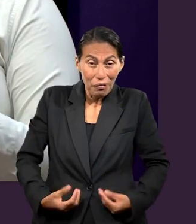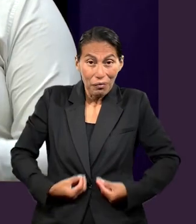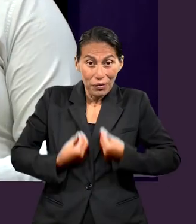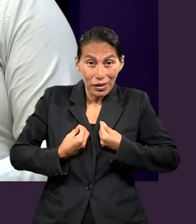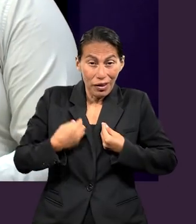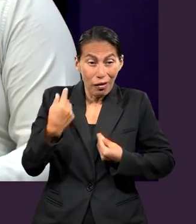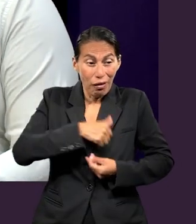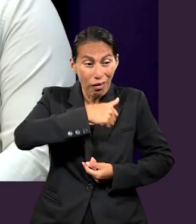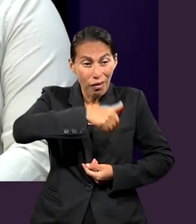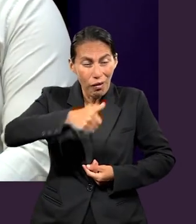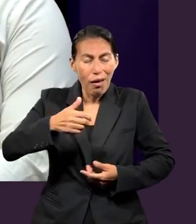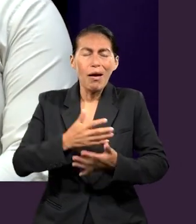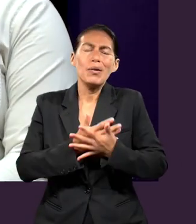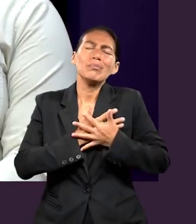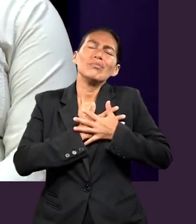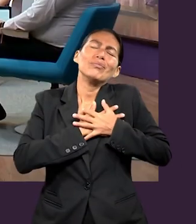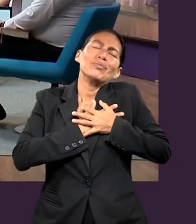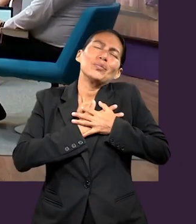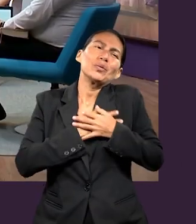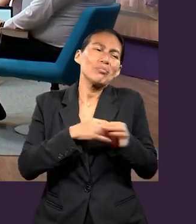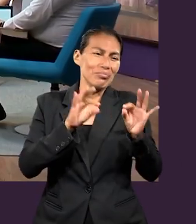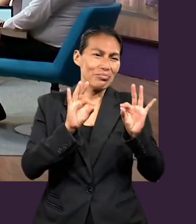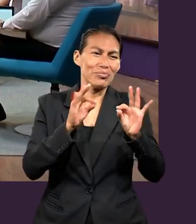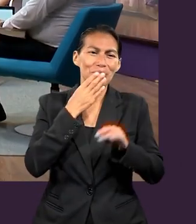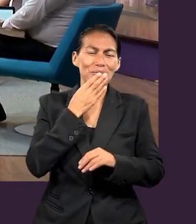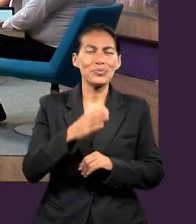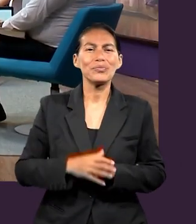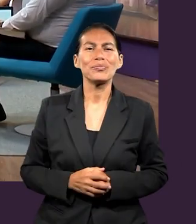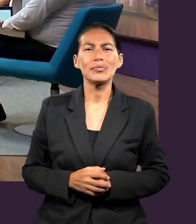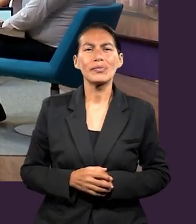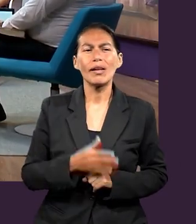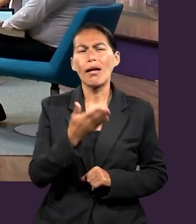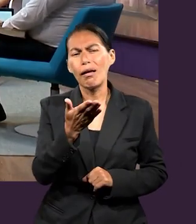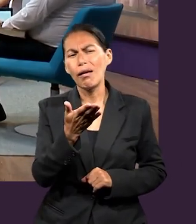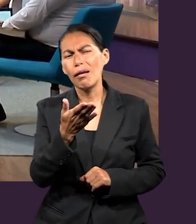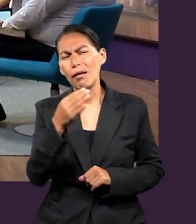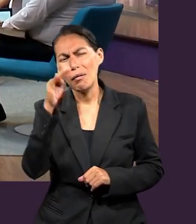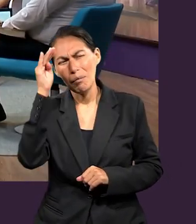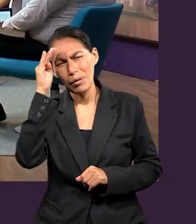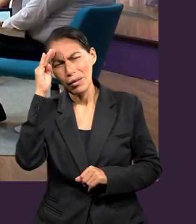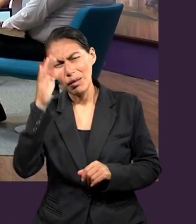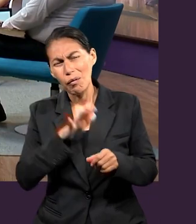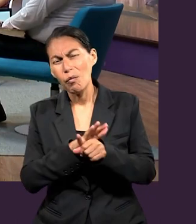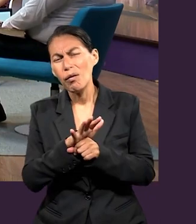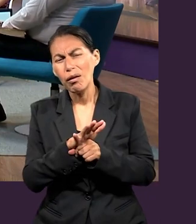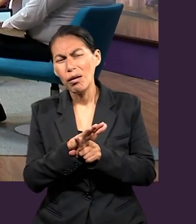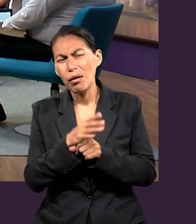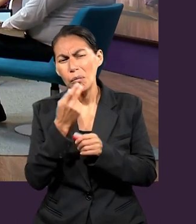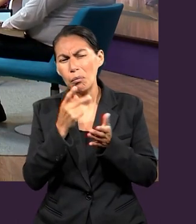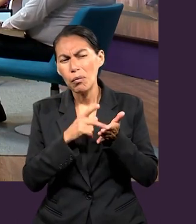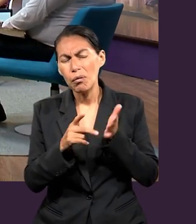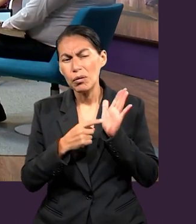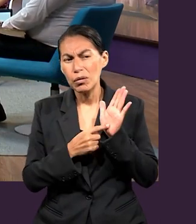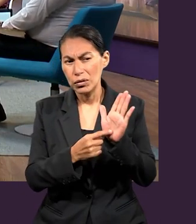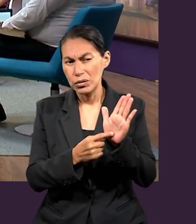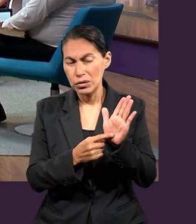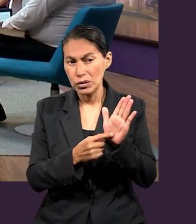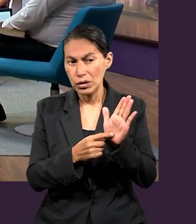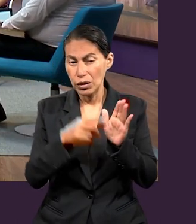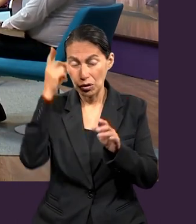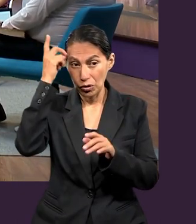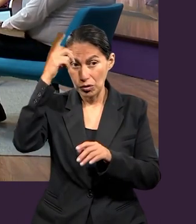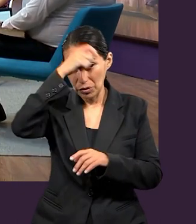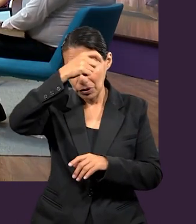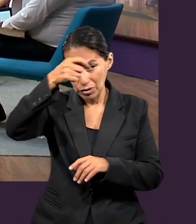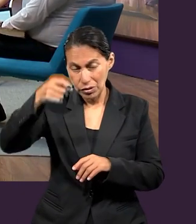y de nuestras vidas. Excelente. ¿Y tú con qué te quedarías en este asunto de la alabanza, Pablo, y lo que